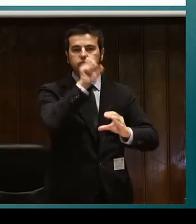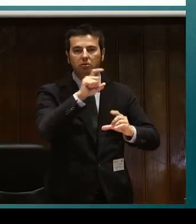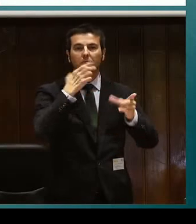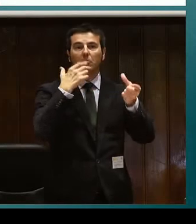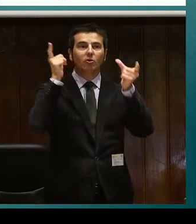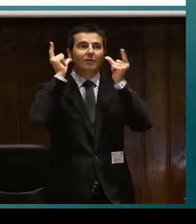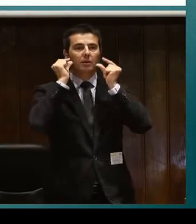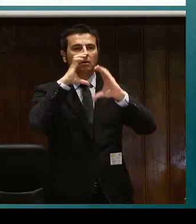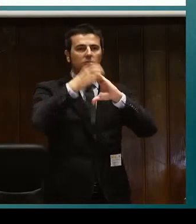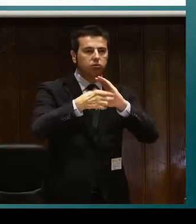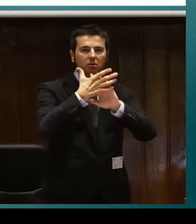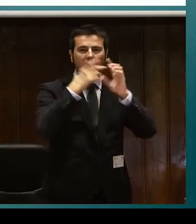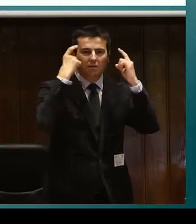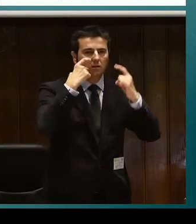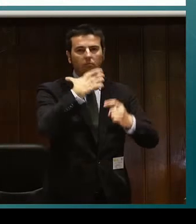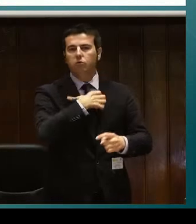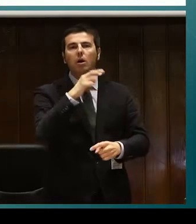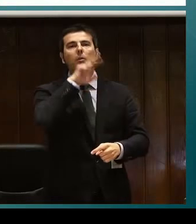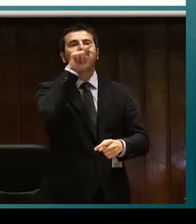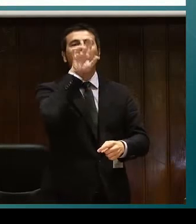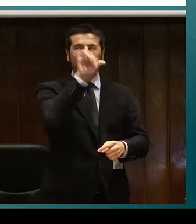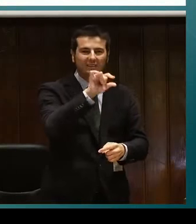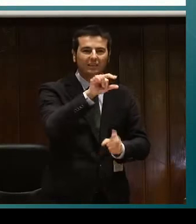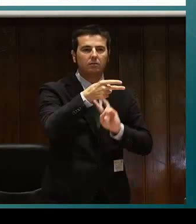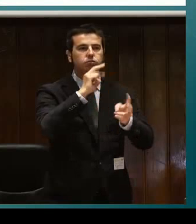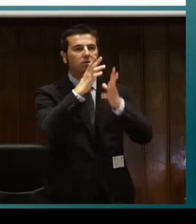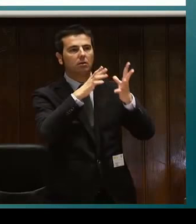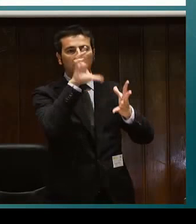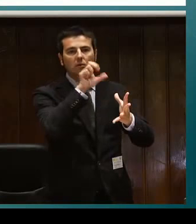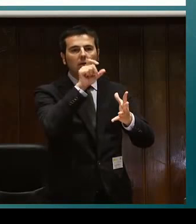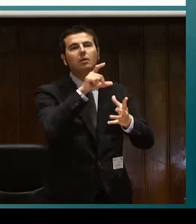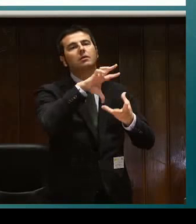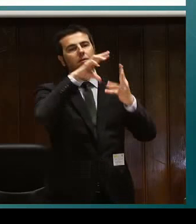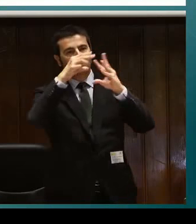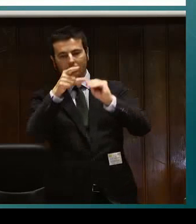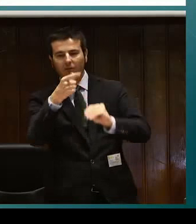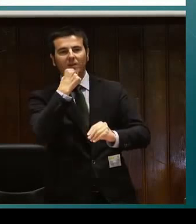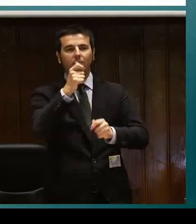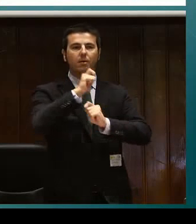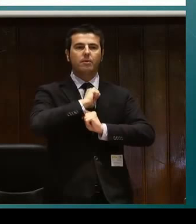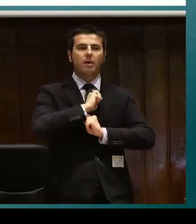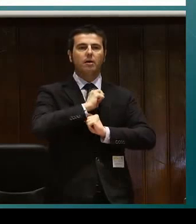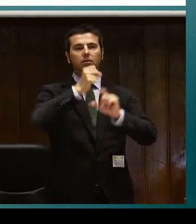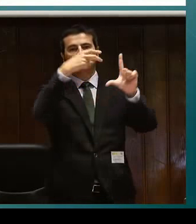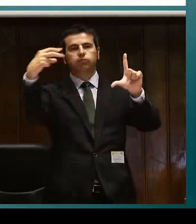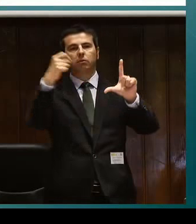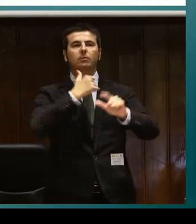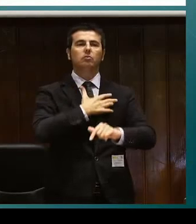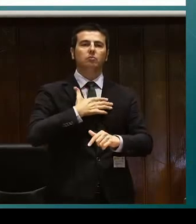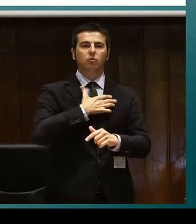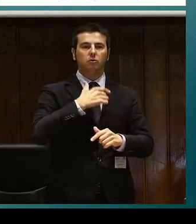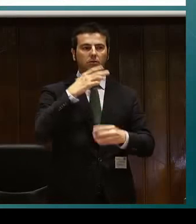Este sistema se utiliza para aquellas personas que tienen problemas físicos, no se pueden comunicar, que sí que pueden hablar en lengua oral, pero que para comprender